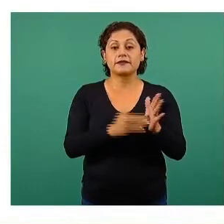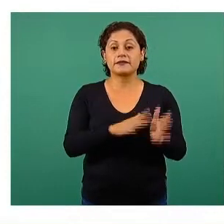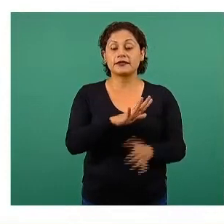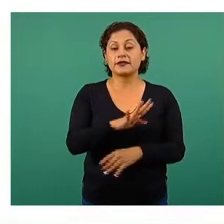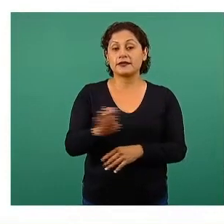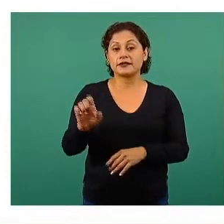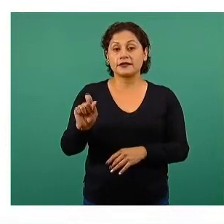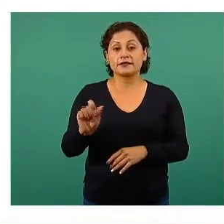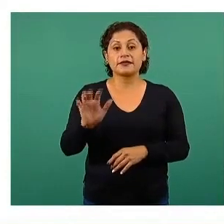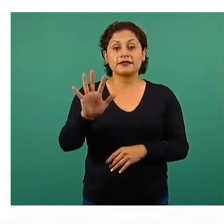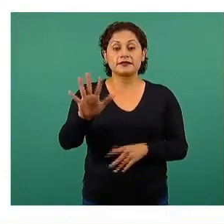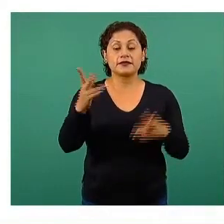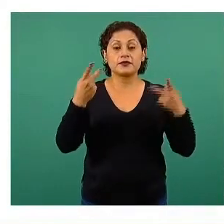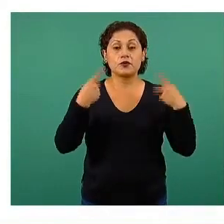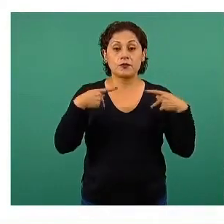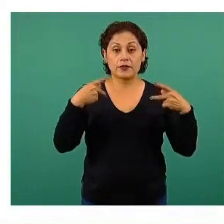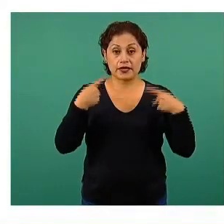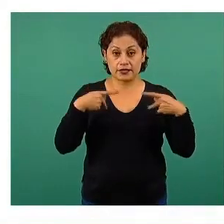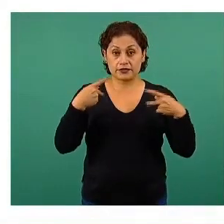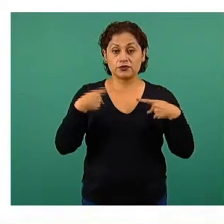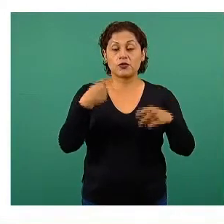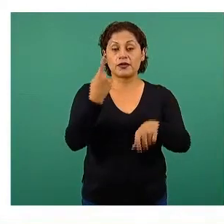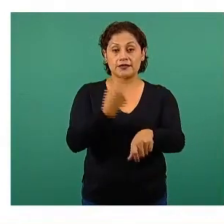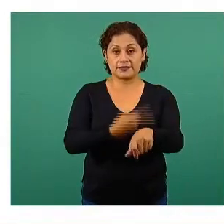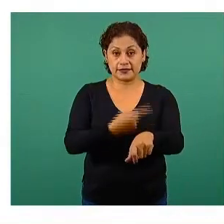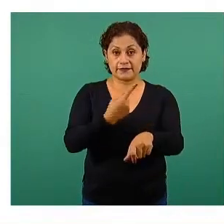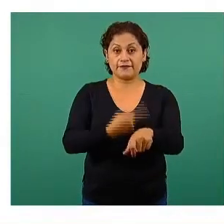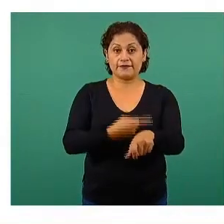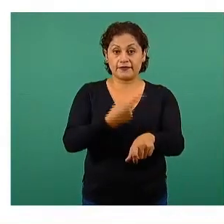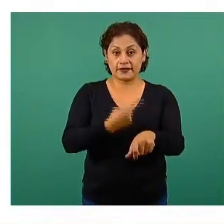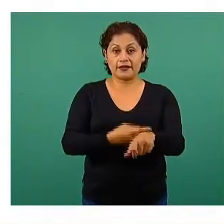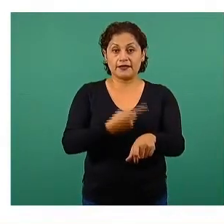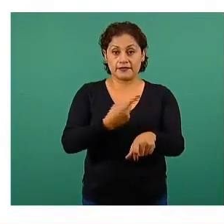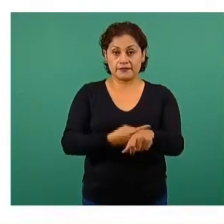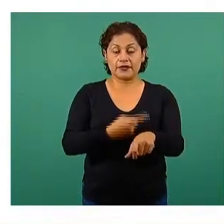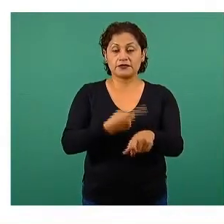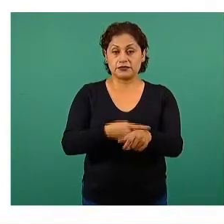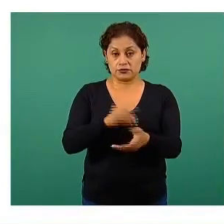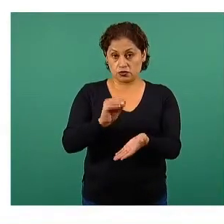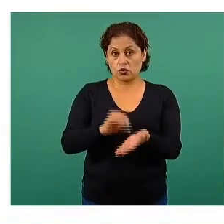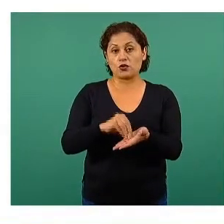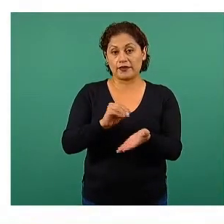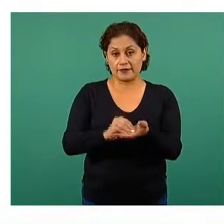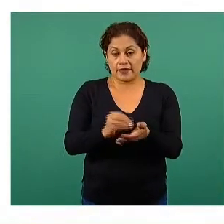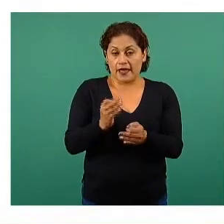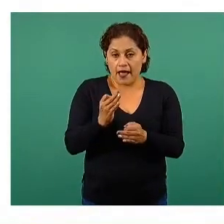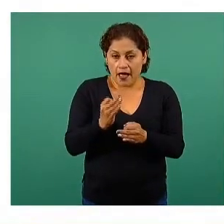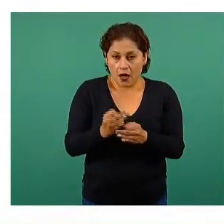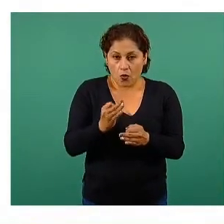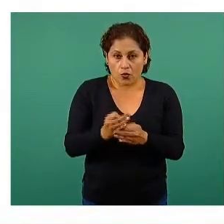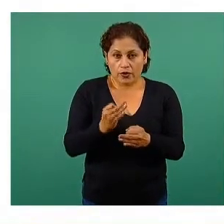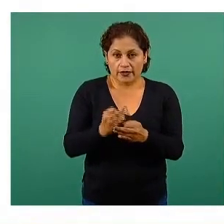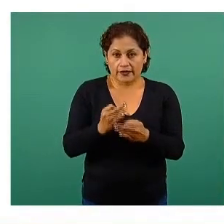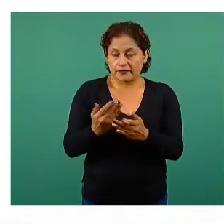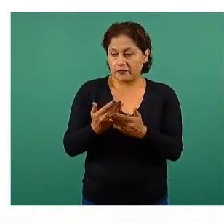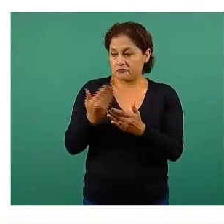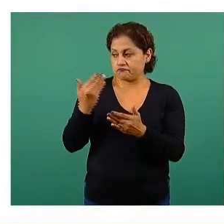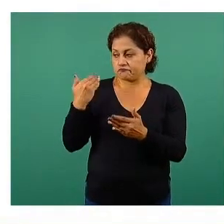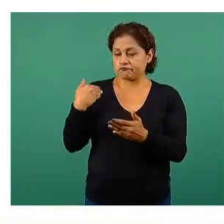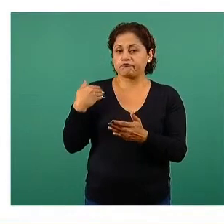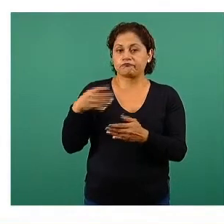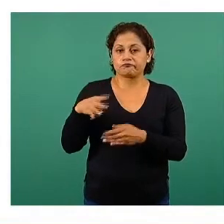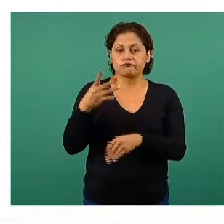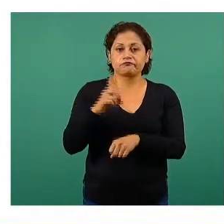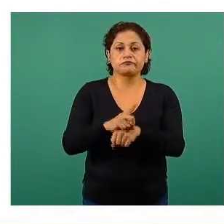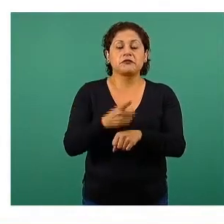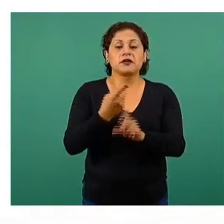personas las que están con un cuadro activo al momento en que estamos presentando